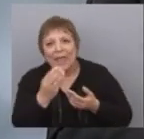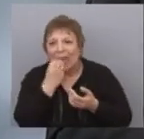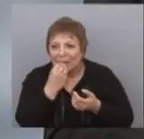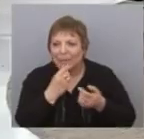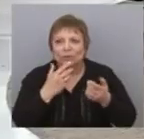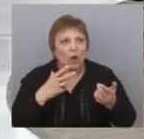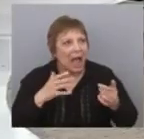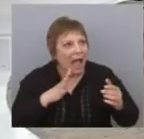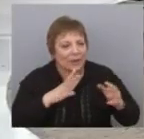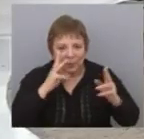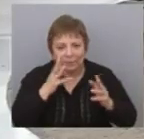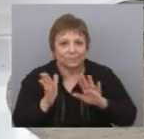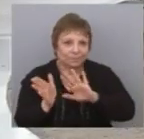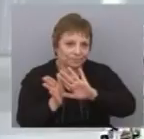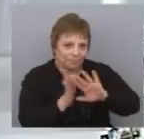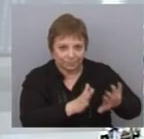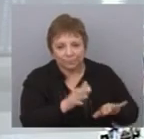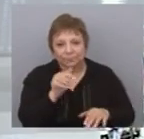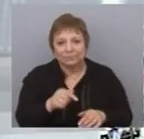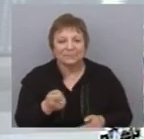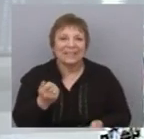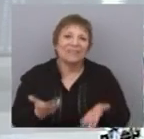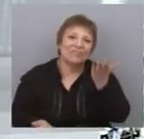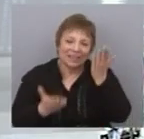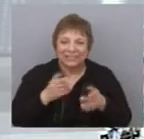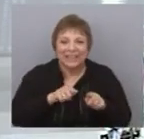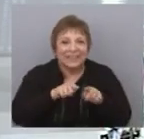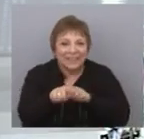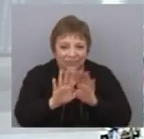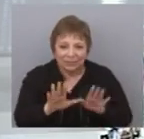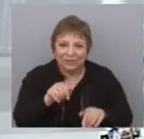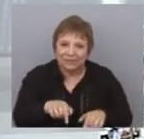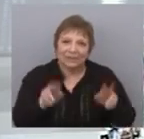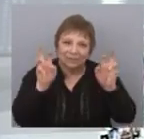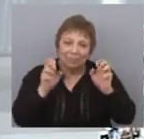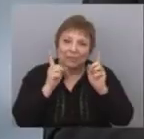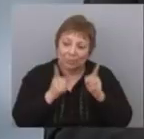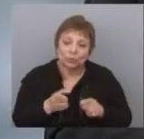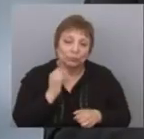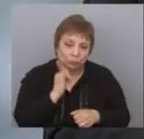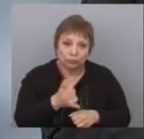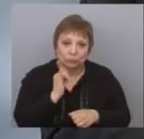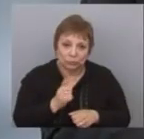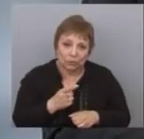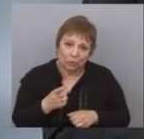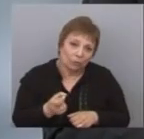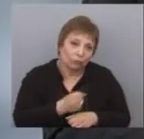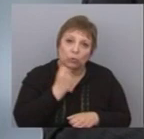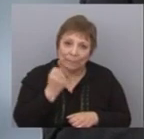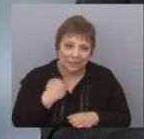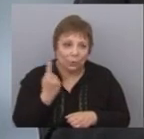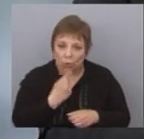generamos. No hablamos del combate contra la inflación en forma directa, pero es uno de los planteos también. Sí, sí, es uno de los planteos fundamentales.